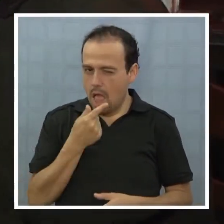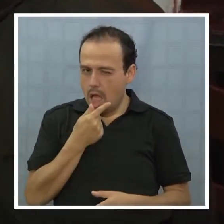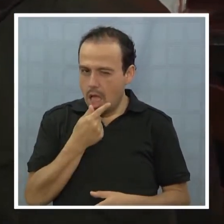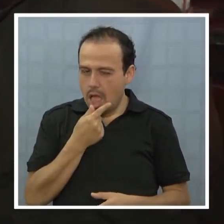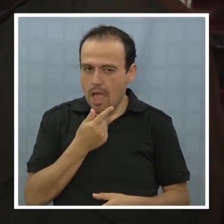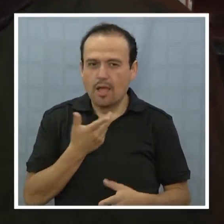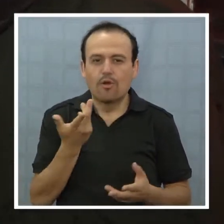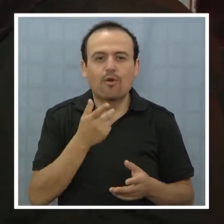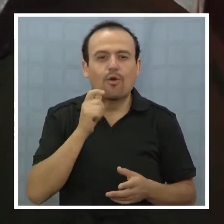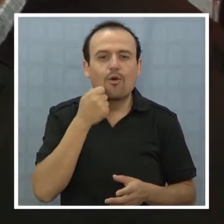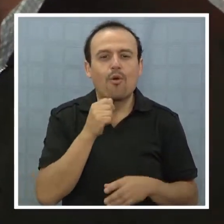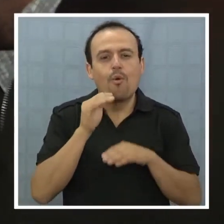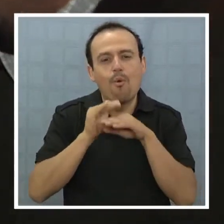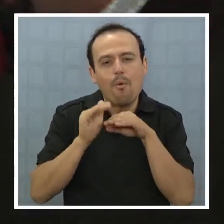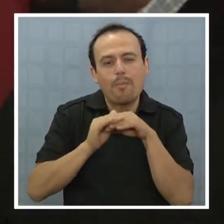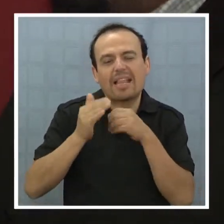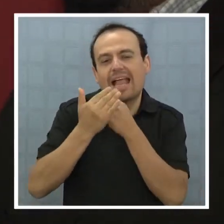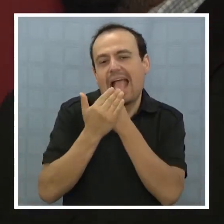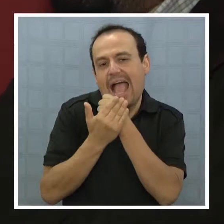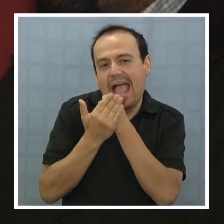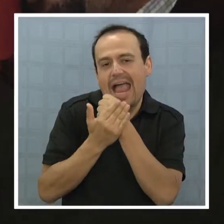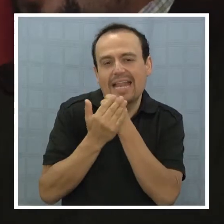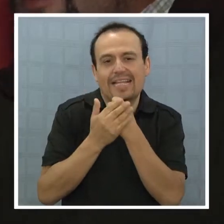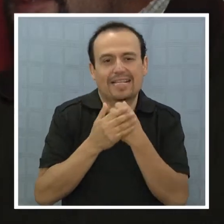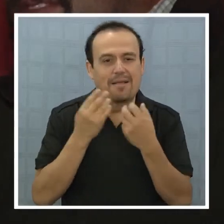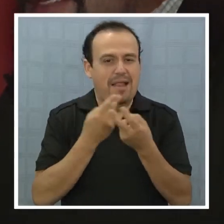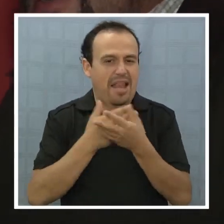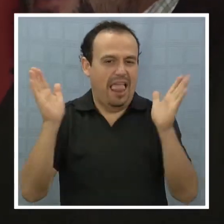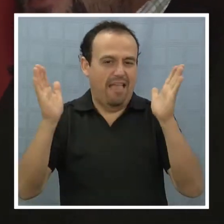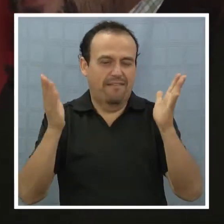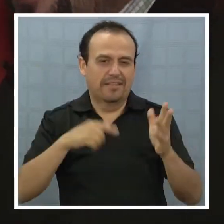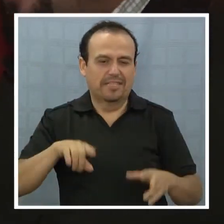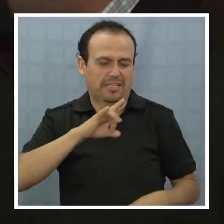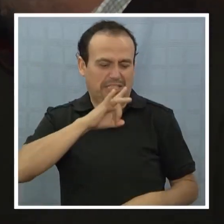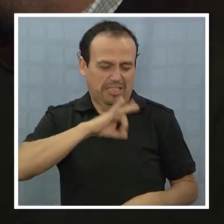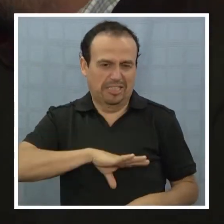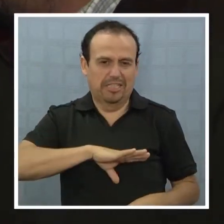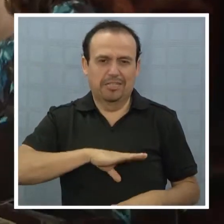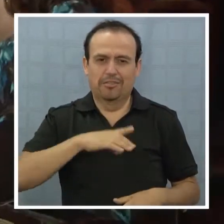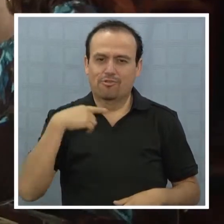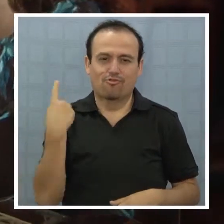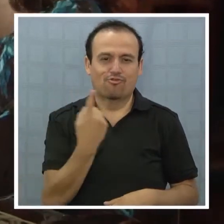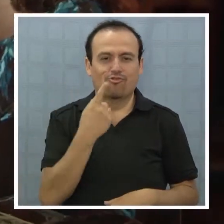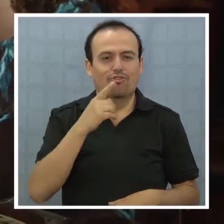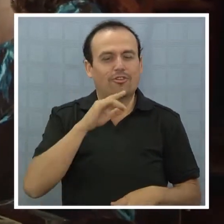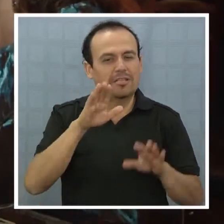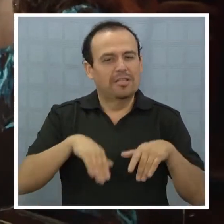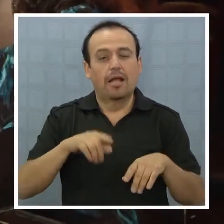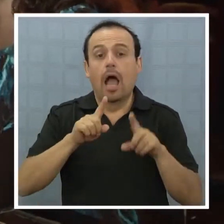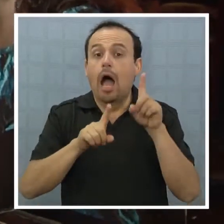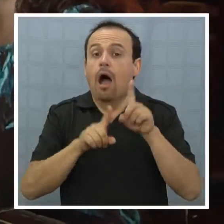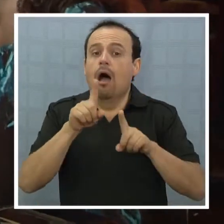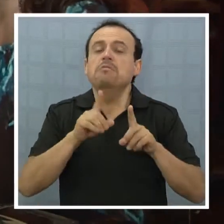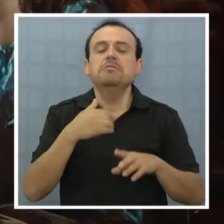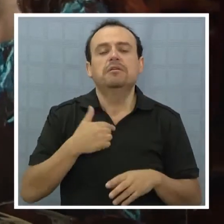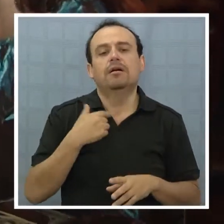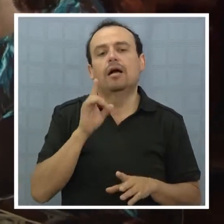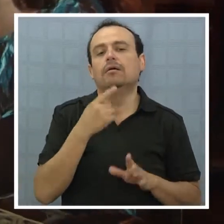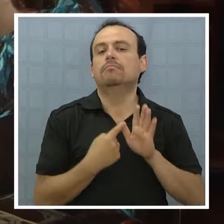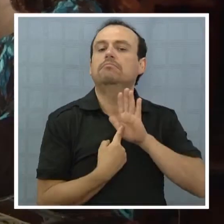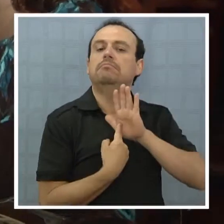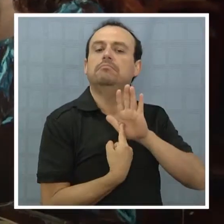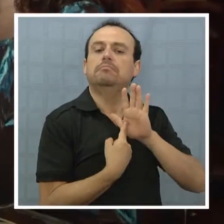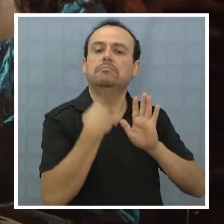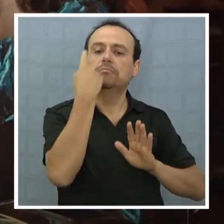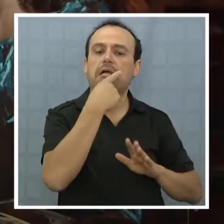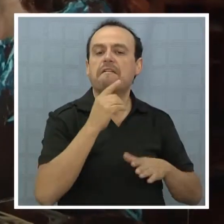definido como humildes, cariñosos y republicanos. Eso es lo que somos, chilenos todo el año. Porque hay algunos nomás que son para puras